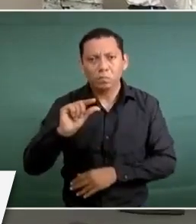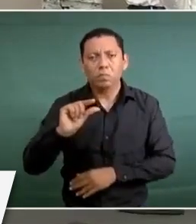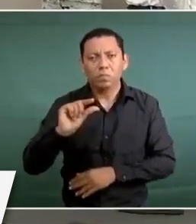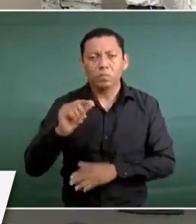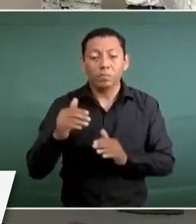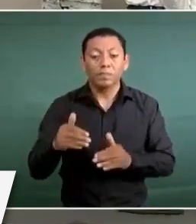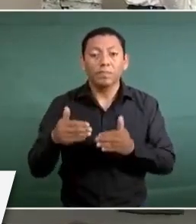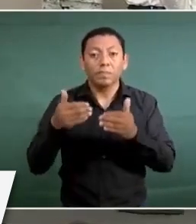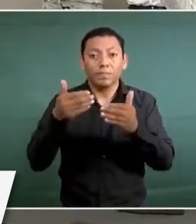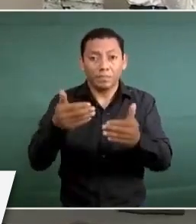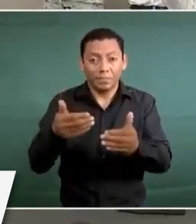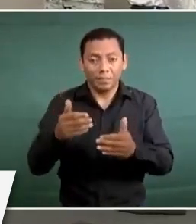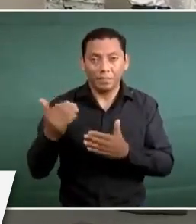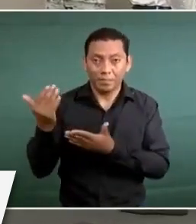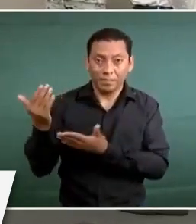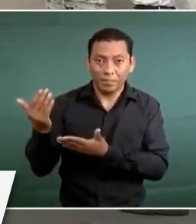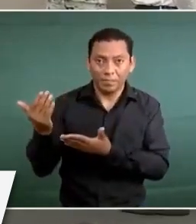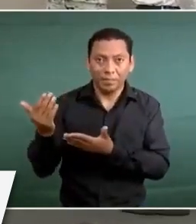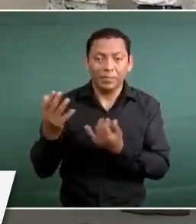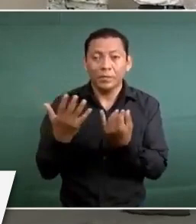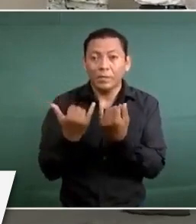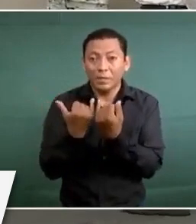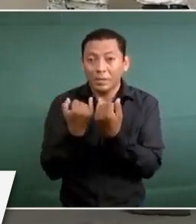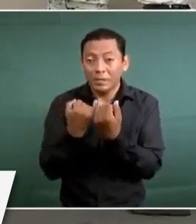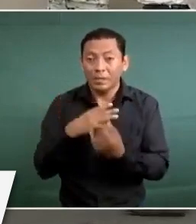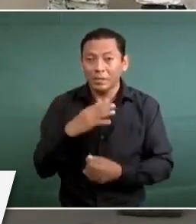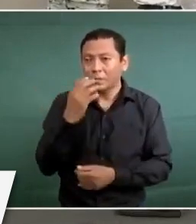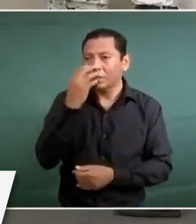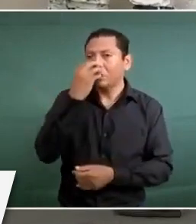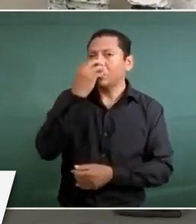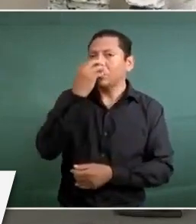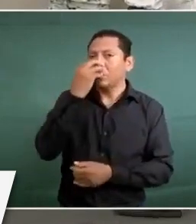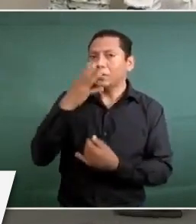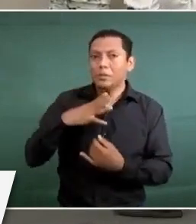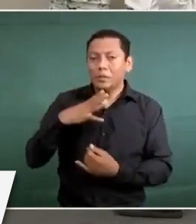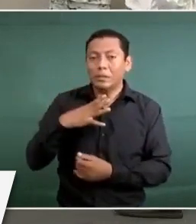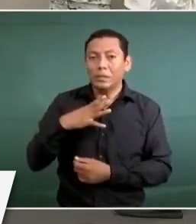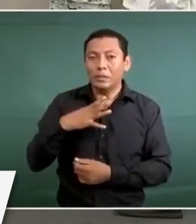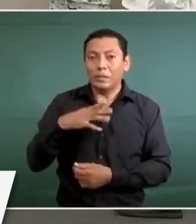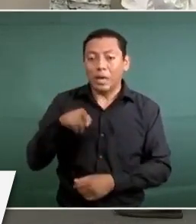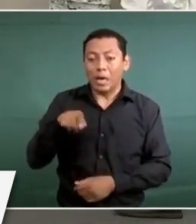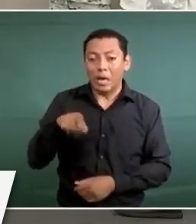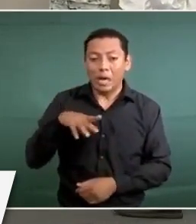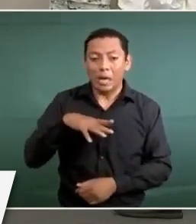Luego, intubados. Luego,